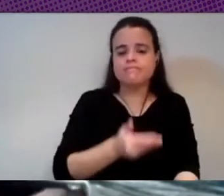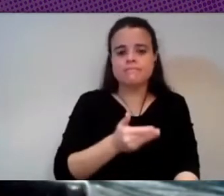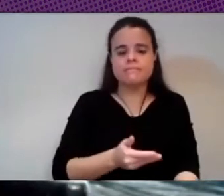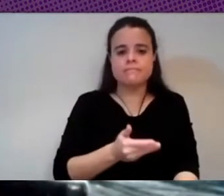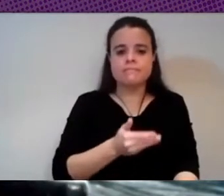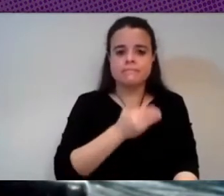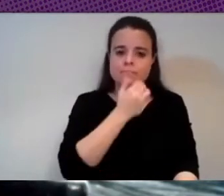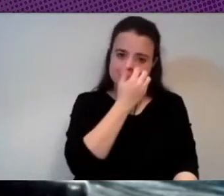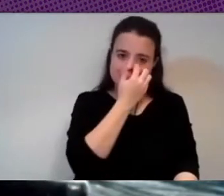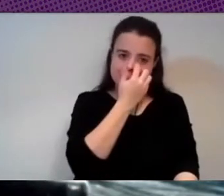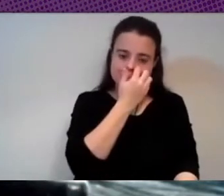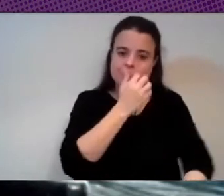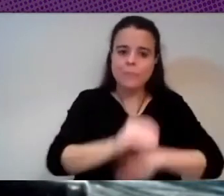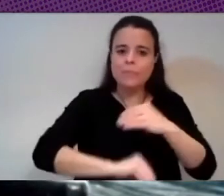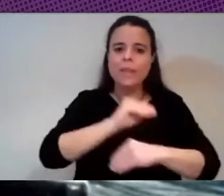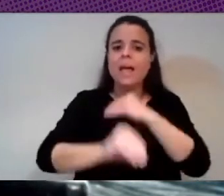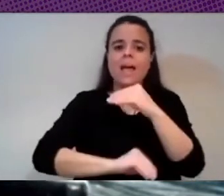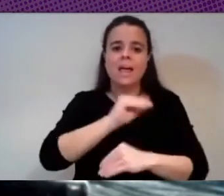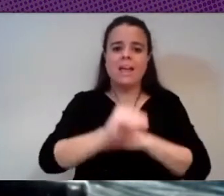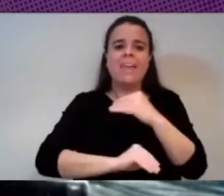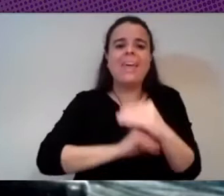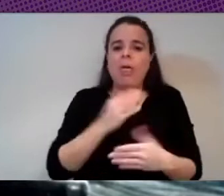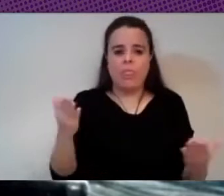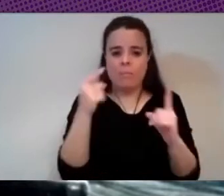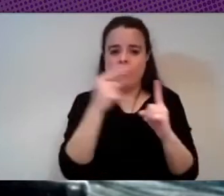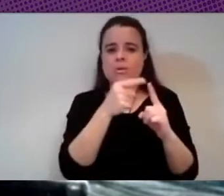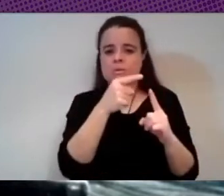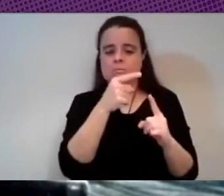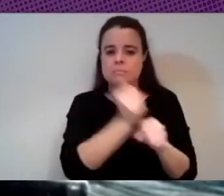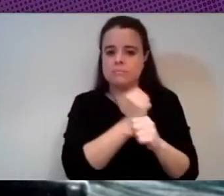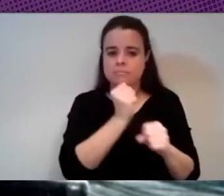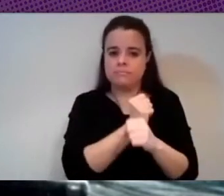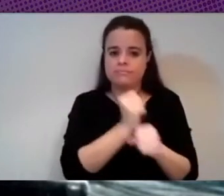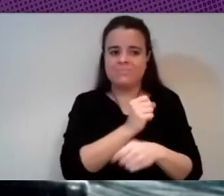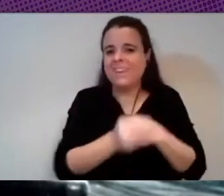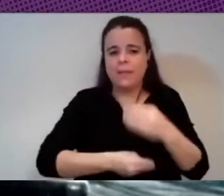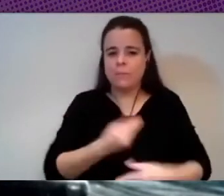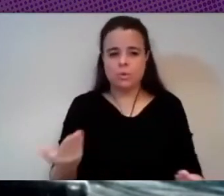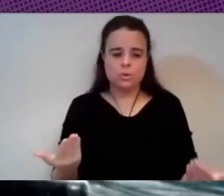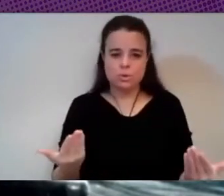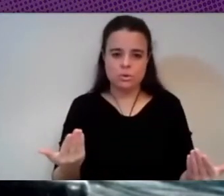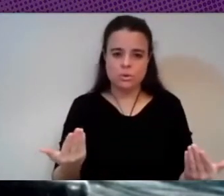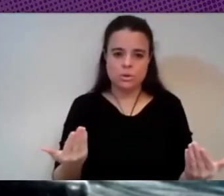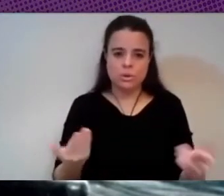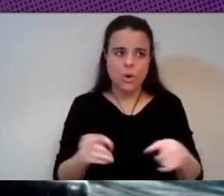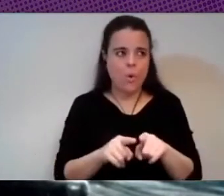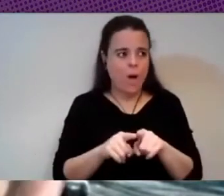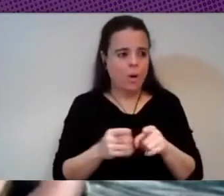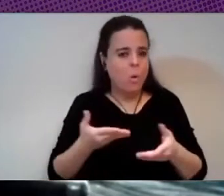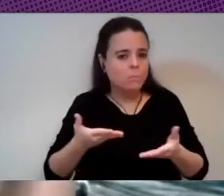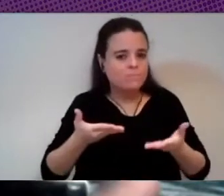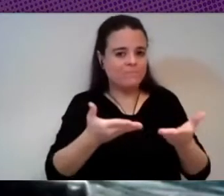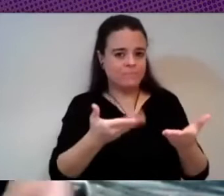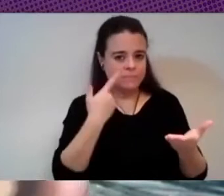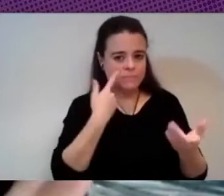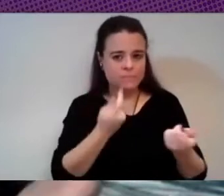hacemos por la mayor parte de estos trabajadores que hacemos por tutelar no es suficiente decir derecho